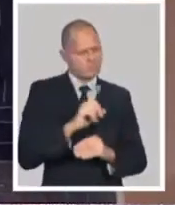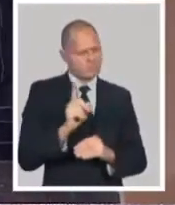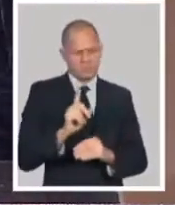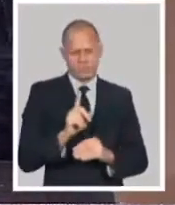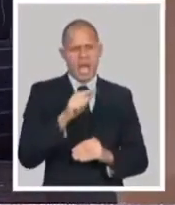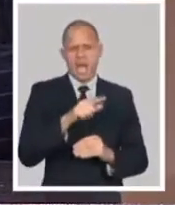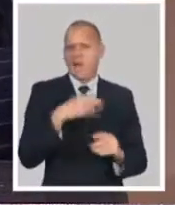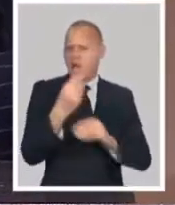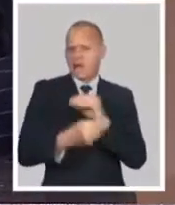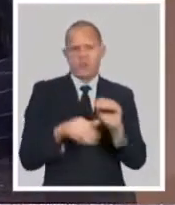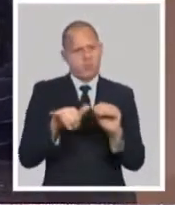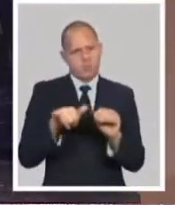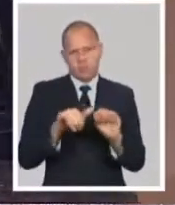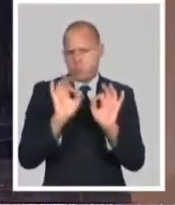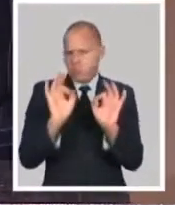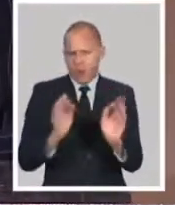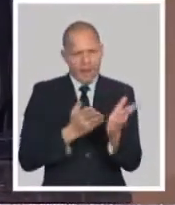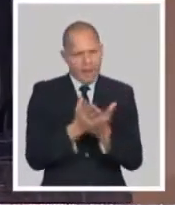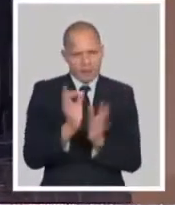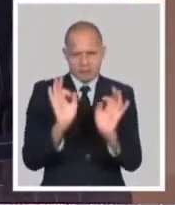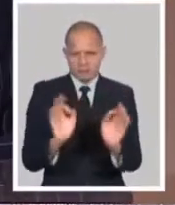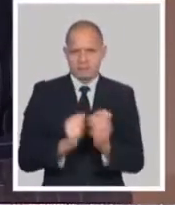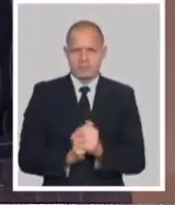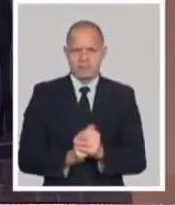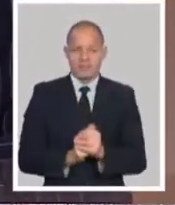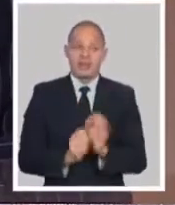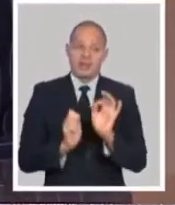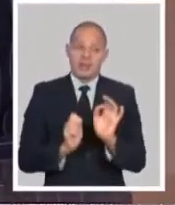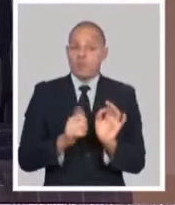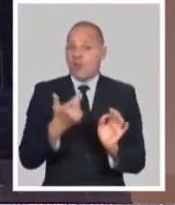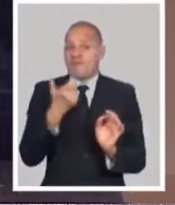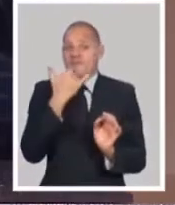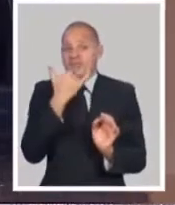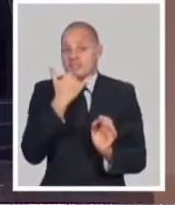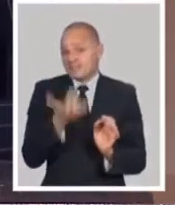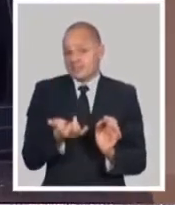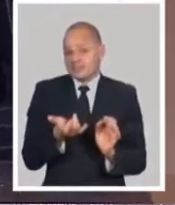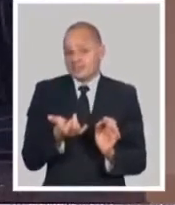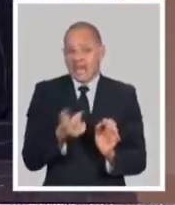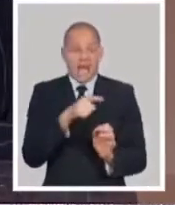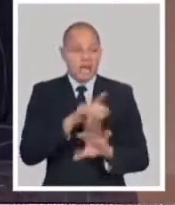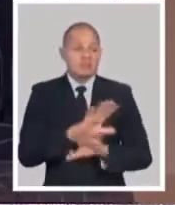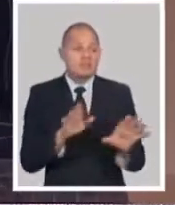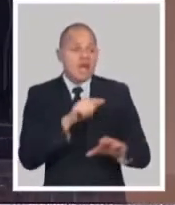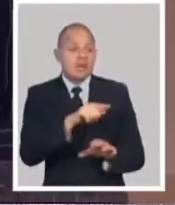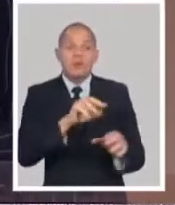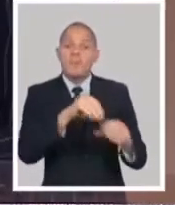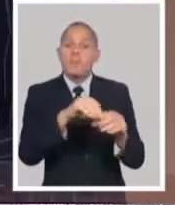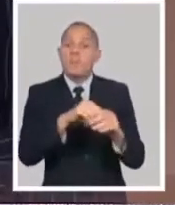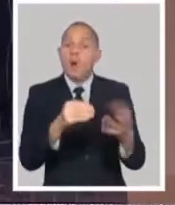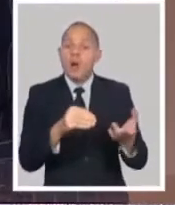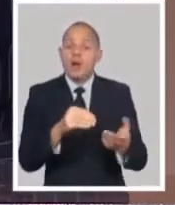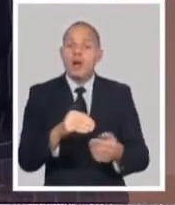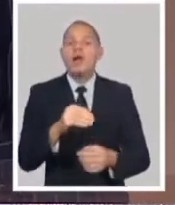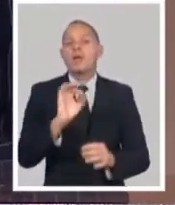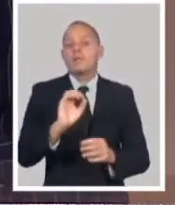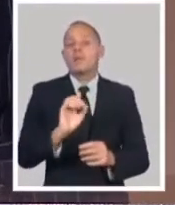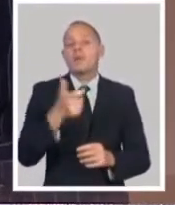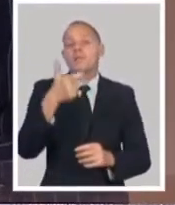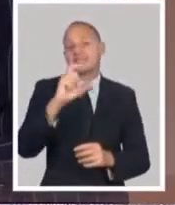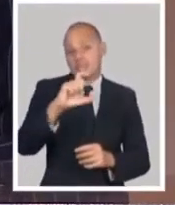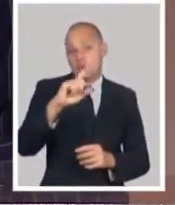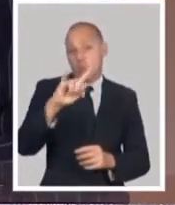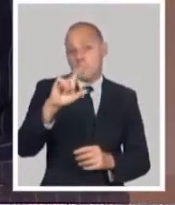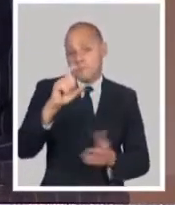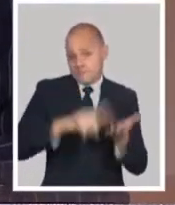cuentas no tienen incidencia sobre la tarea de ordenamiento porque están denominadas en la moneda nacional CUP.